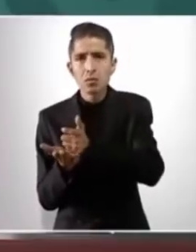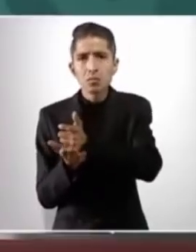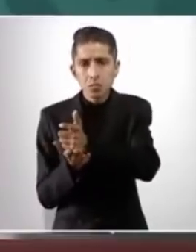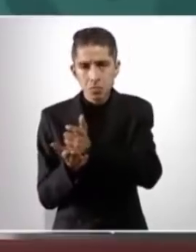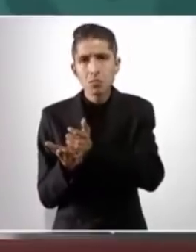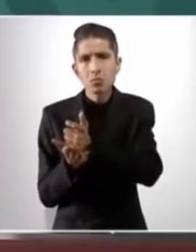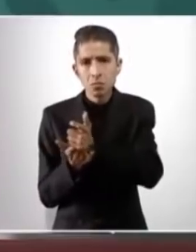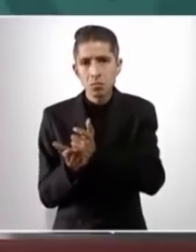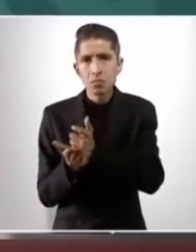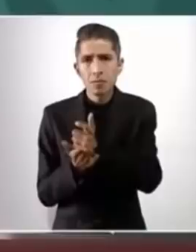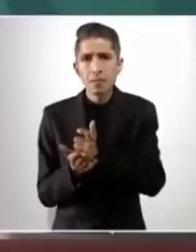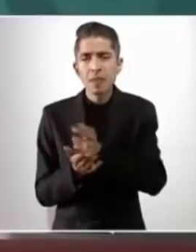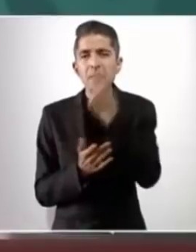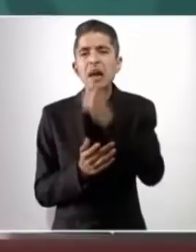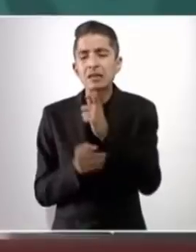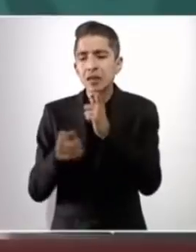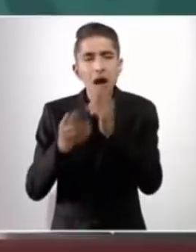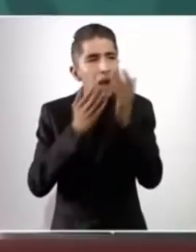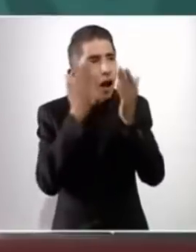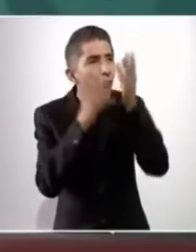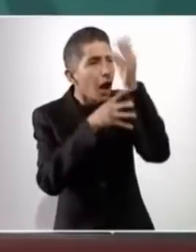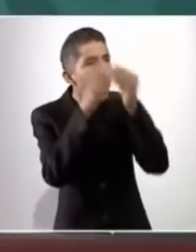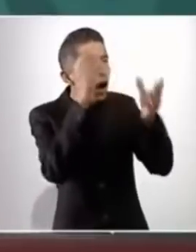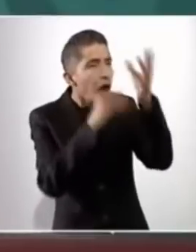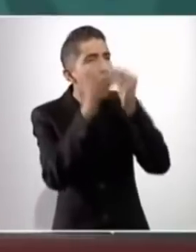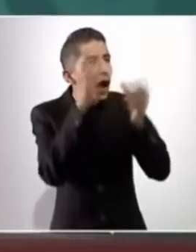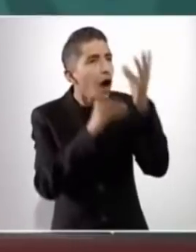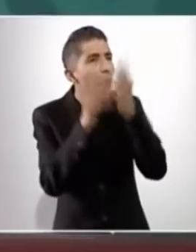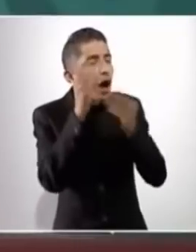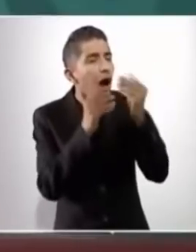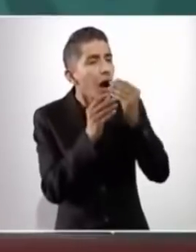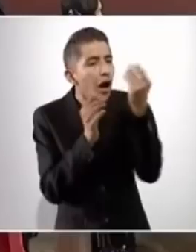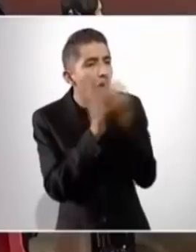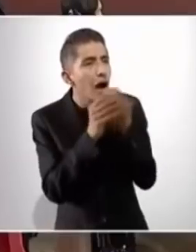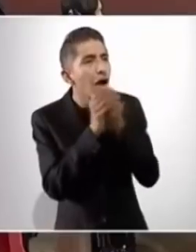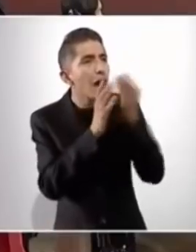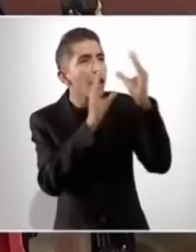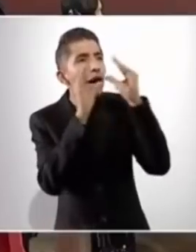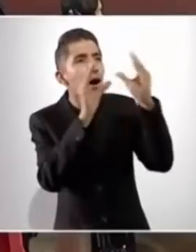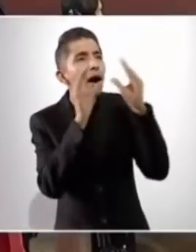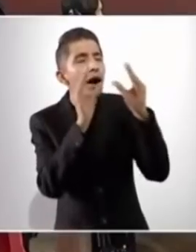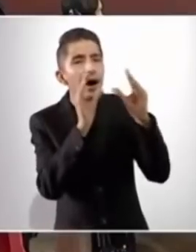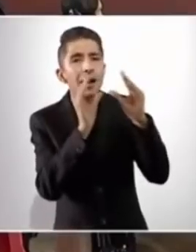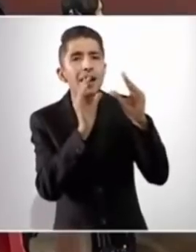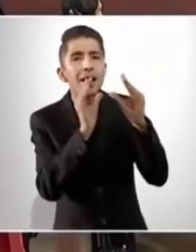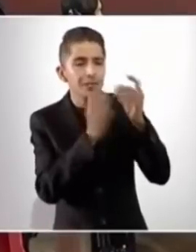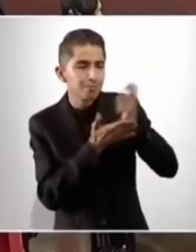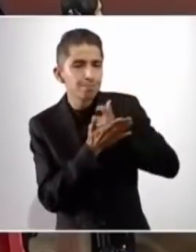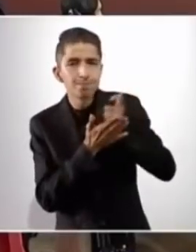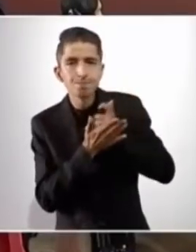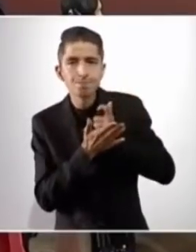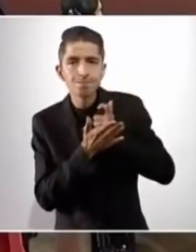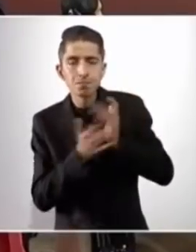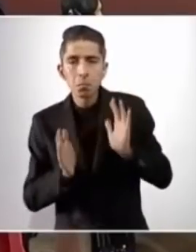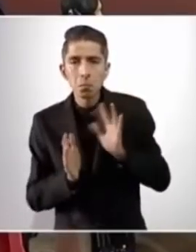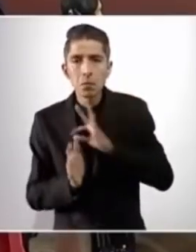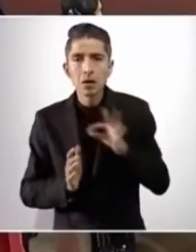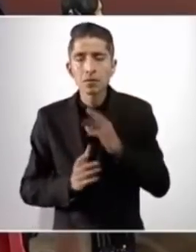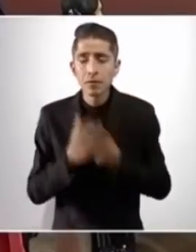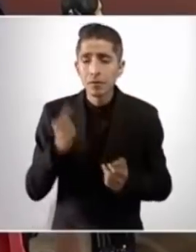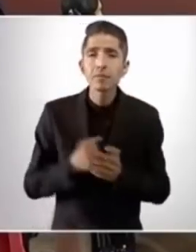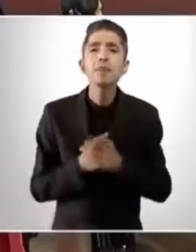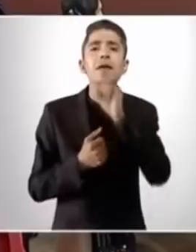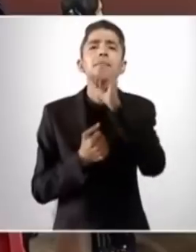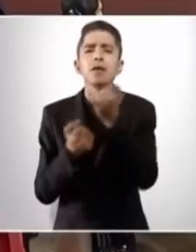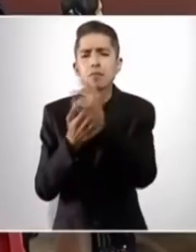para formarse, para capacitarse. Los programas